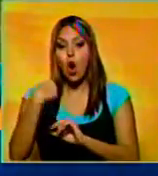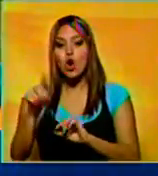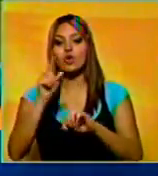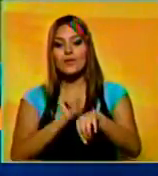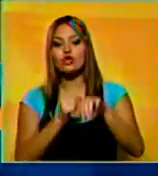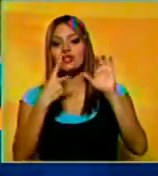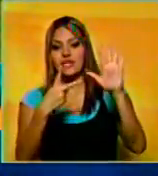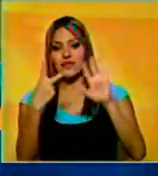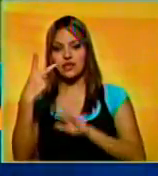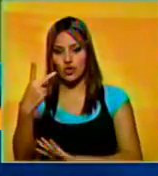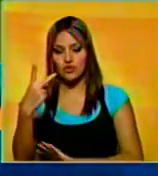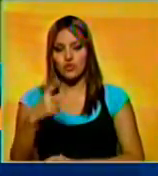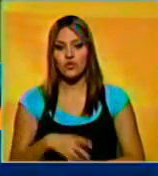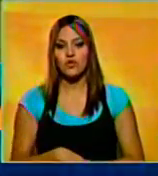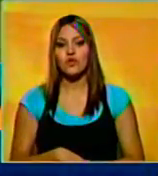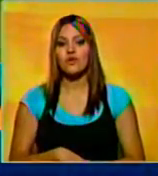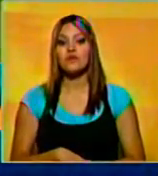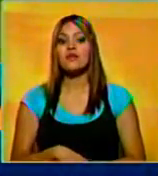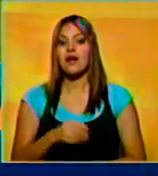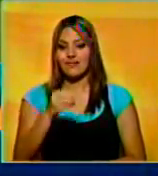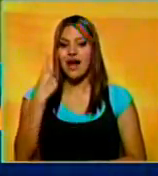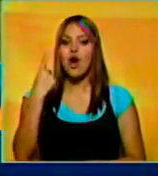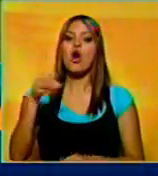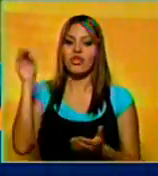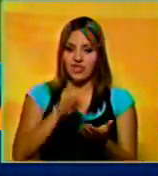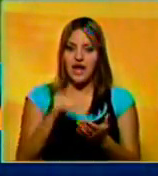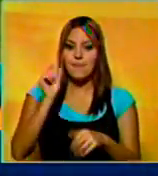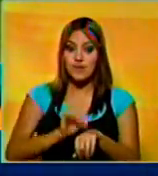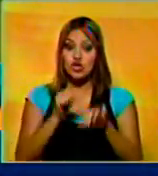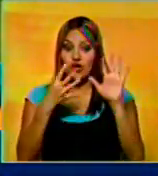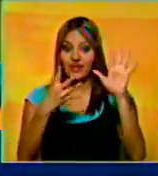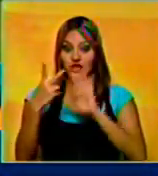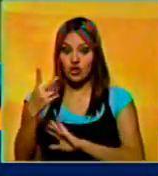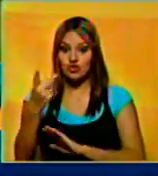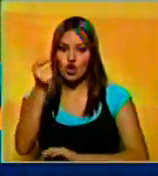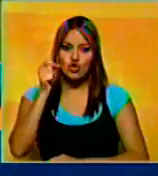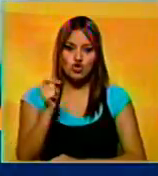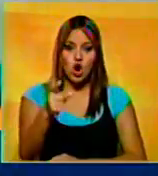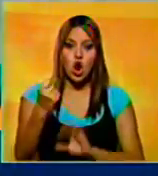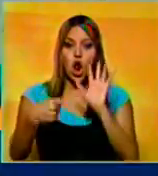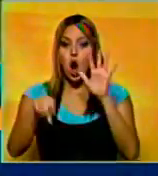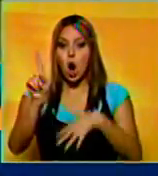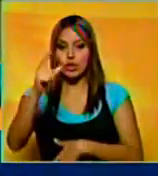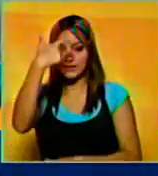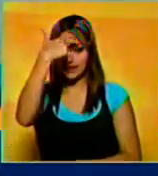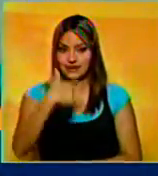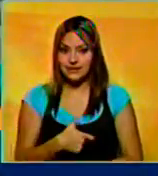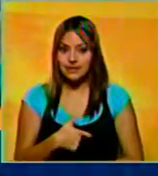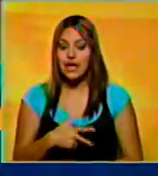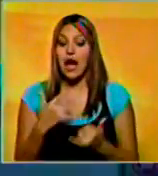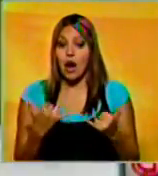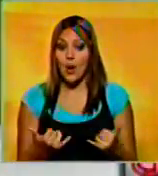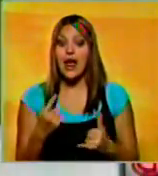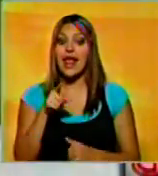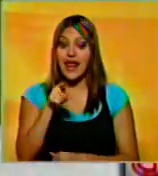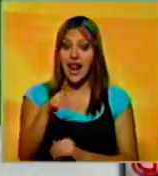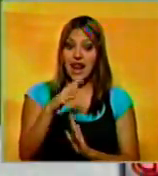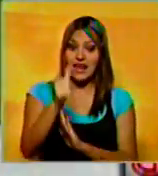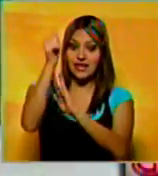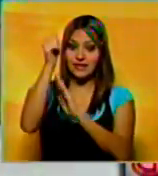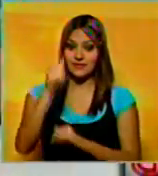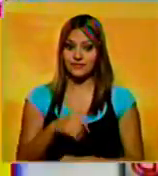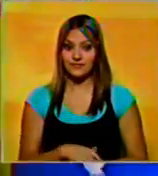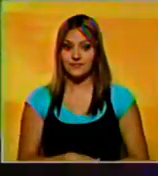al 72. Cristiano Ronaldo descontó al 92 con el gol 11 de la temporada, que lo mantiene como líder.